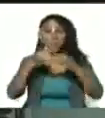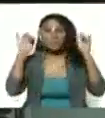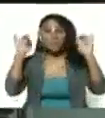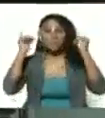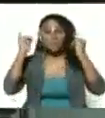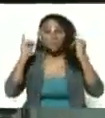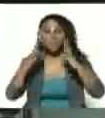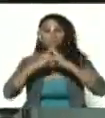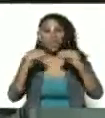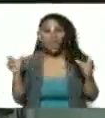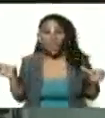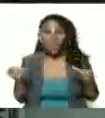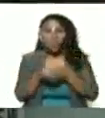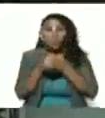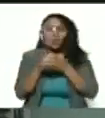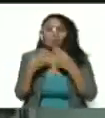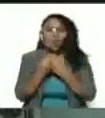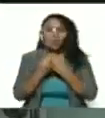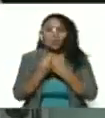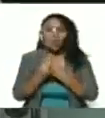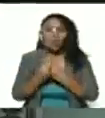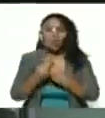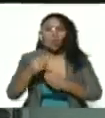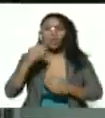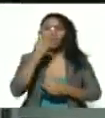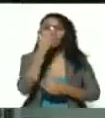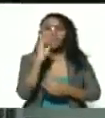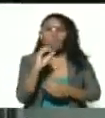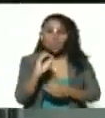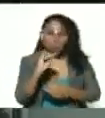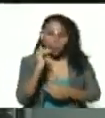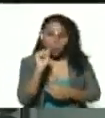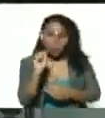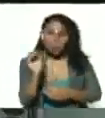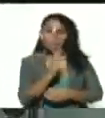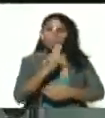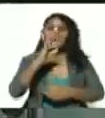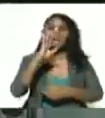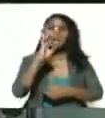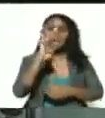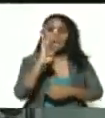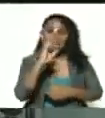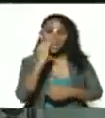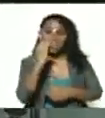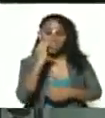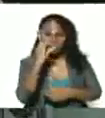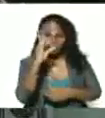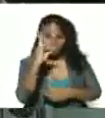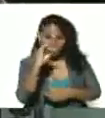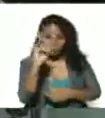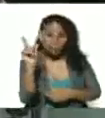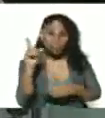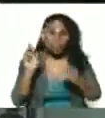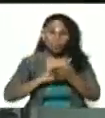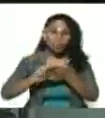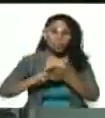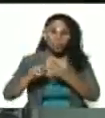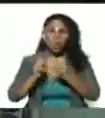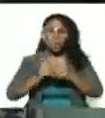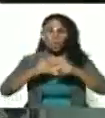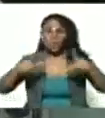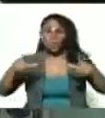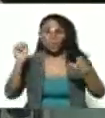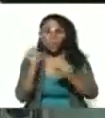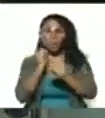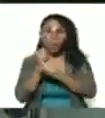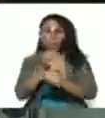todos en conjunto como antes de Sodio de Redi toda la población que se quiera sumar con nosotros esa recuperación masiva operacional como